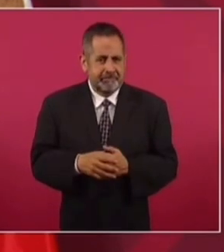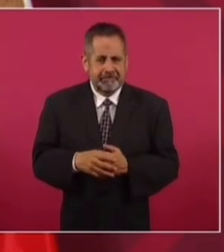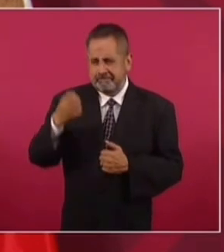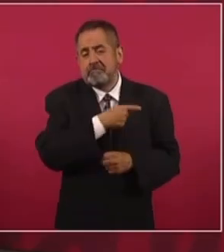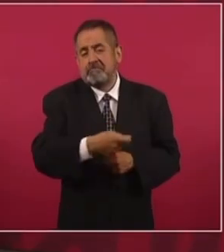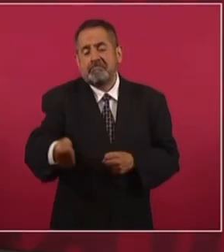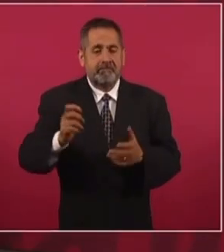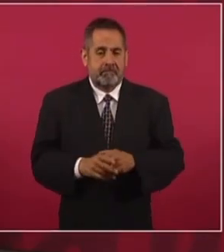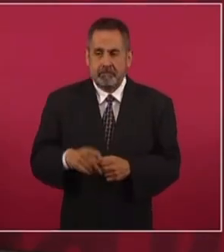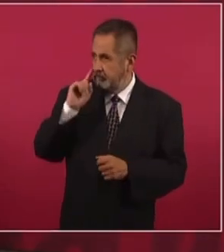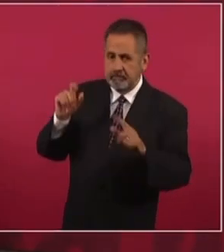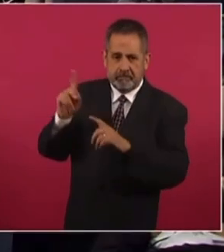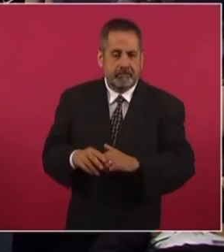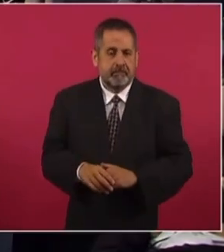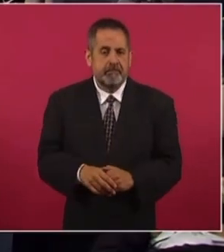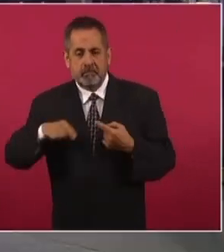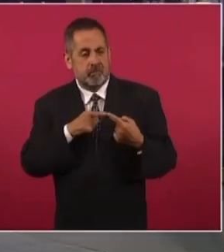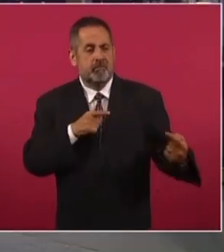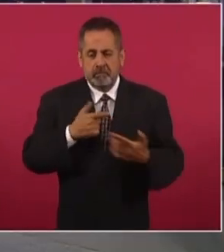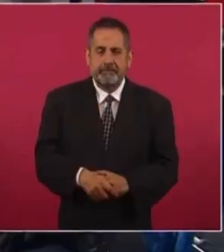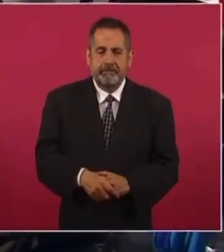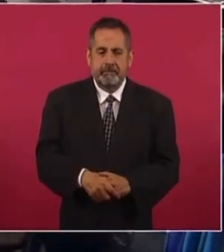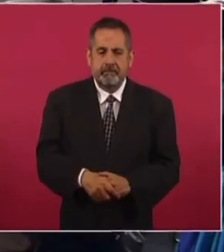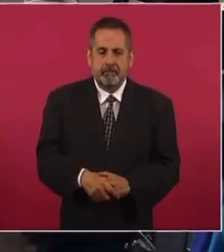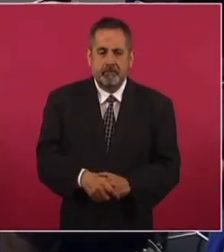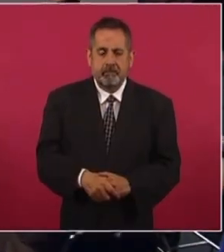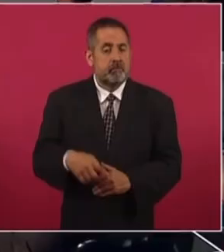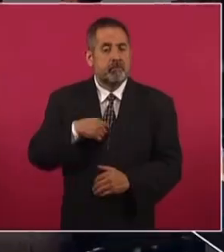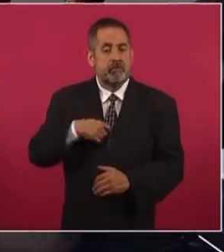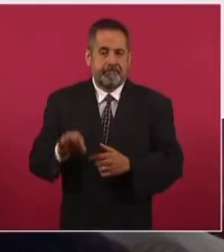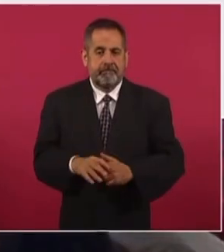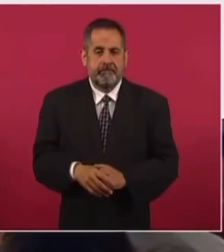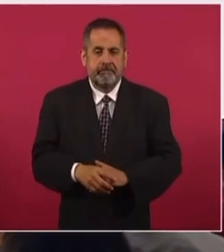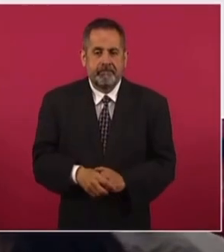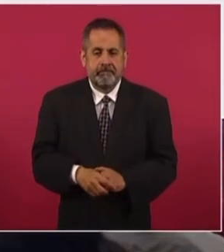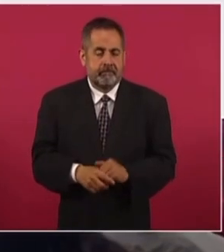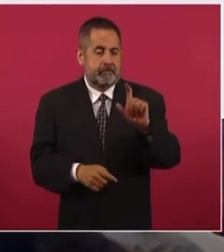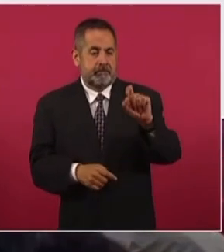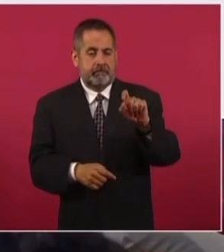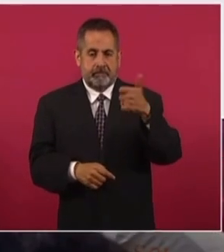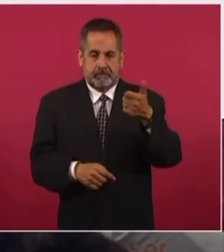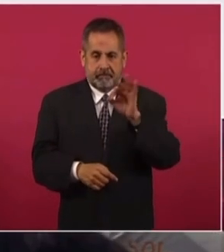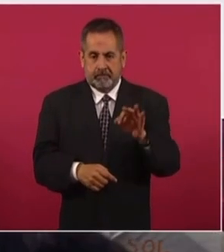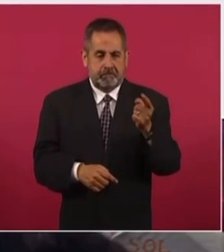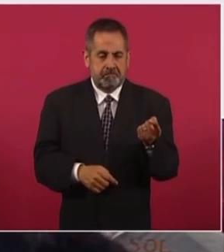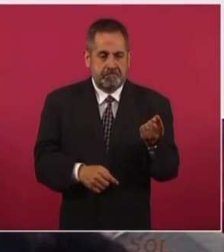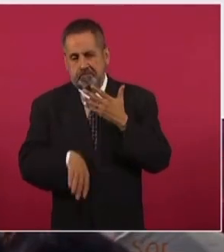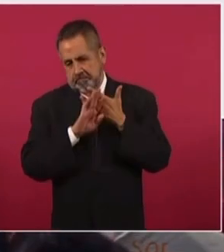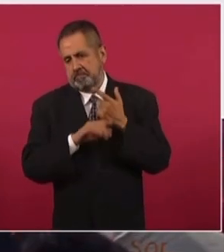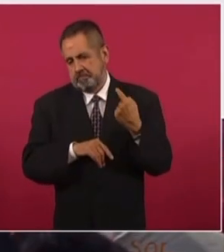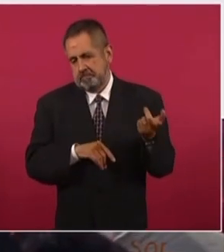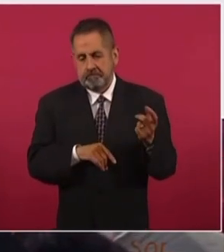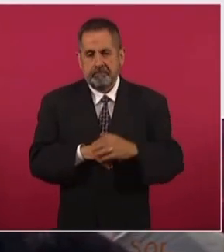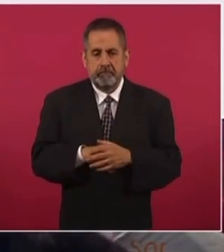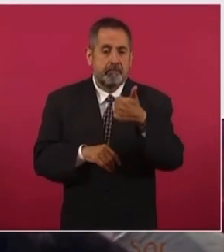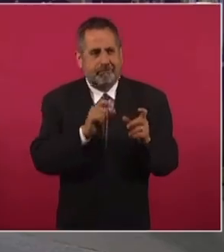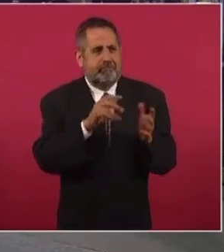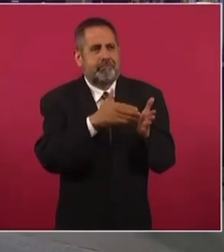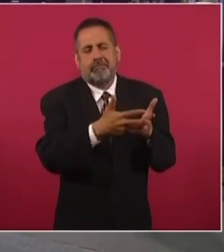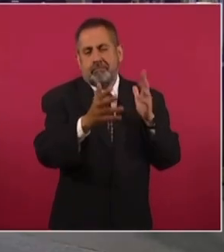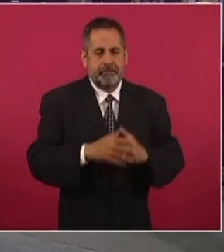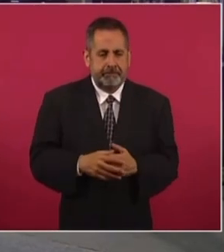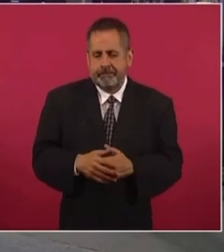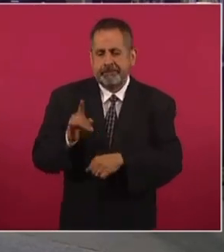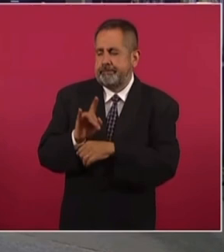Pues claro que no. A ver si tienen la encuesta. Yo traigo 68. 26 en contra. Y 6 indecisos.